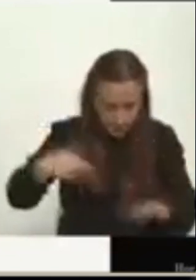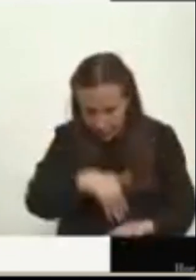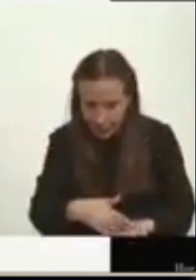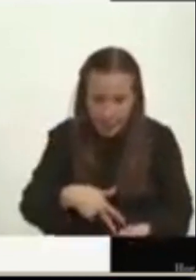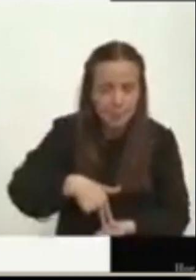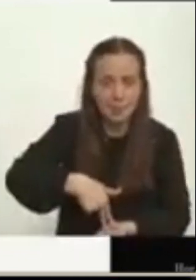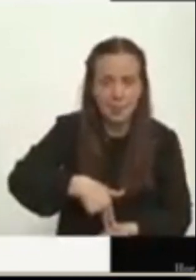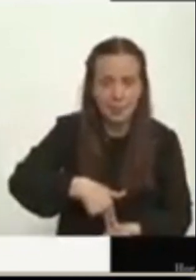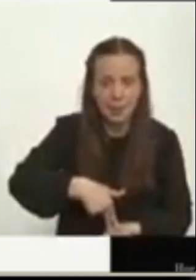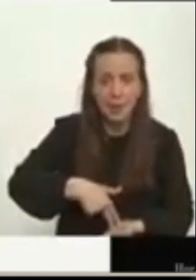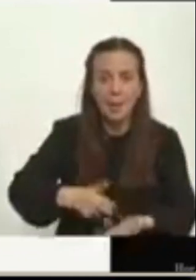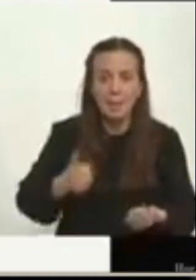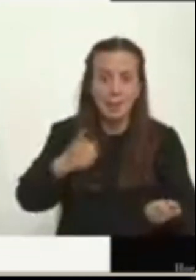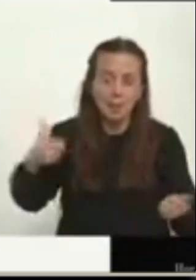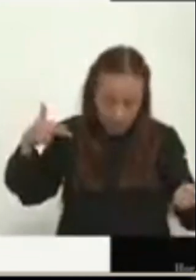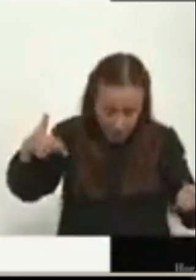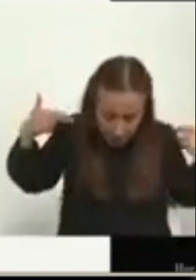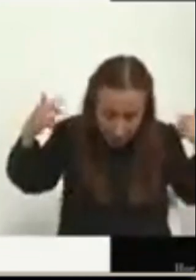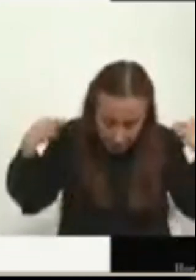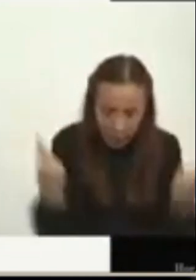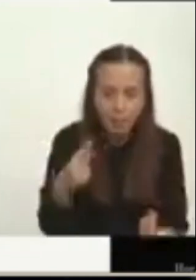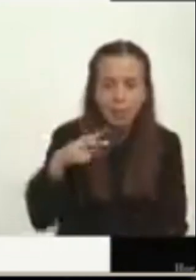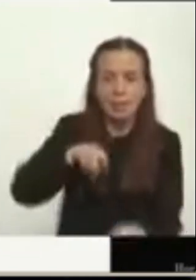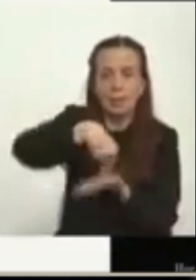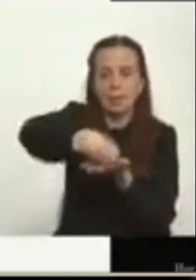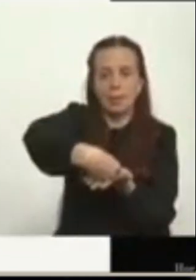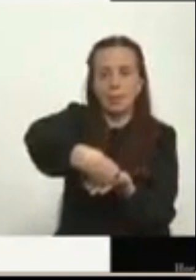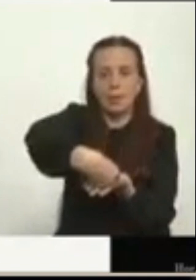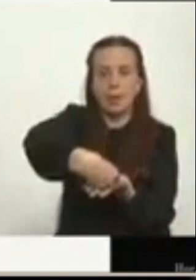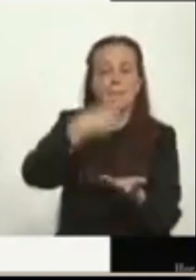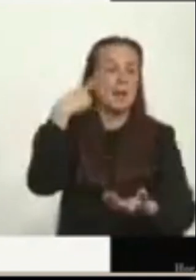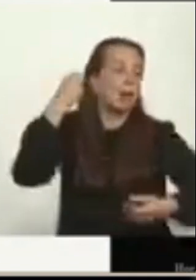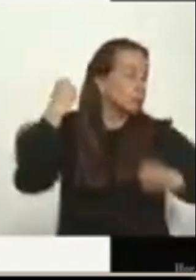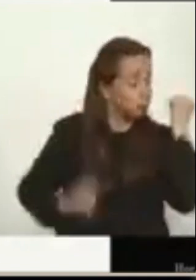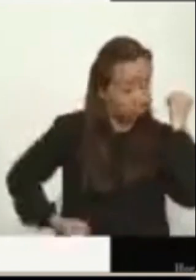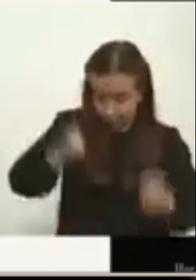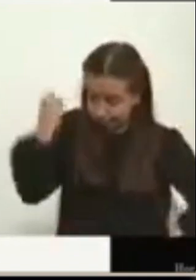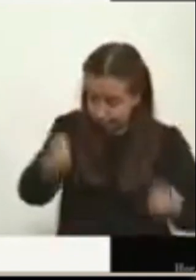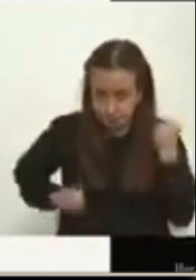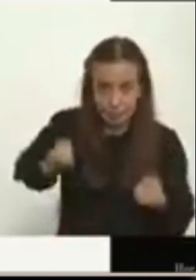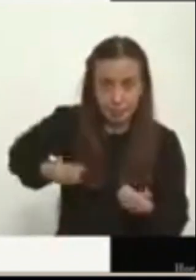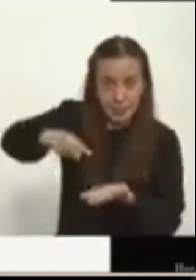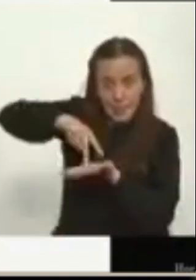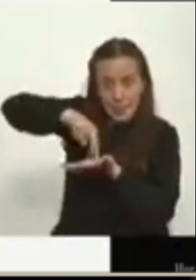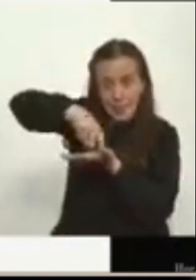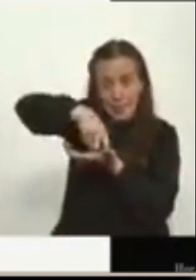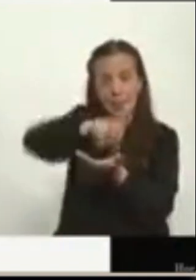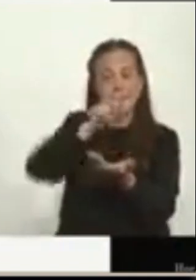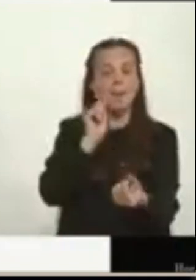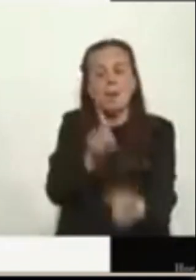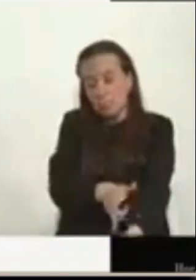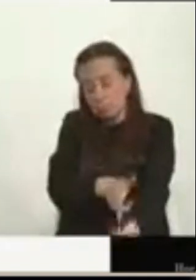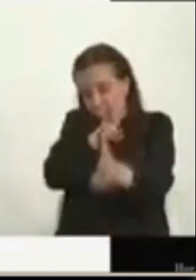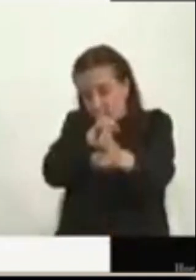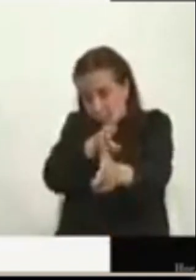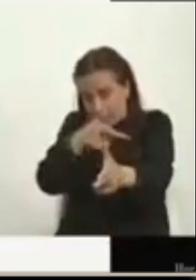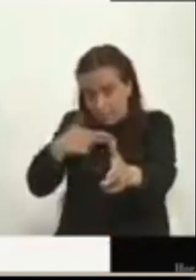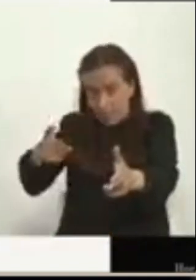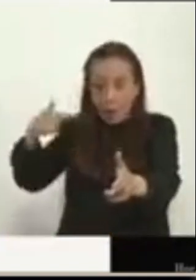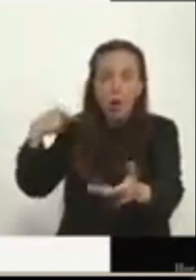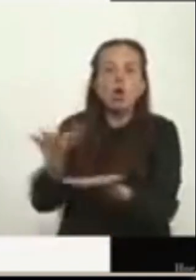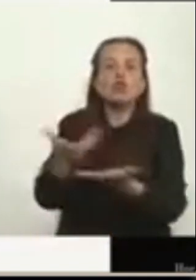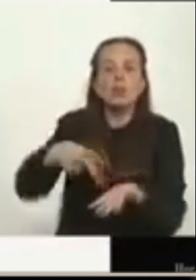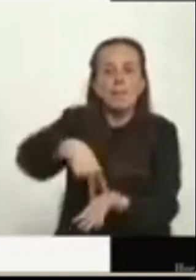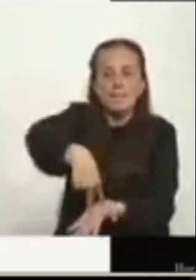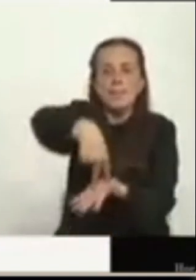el impulso de los tiros lo tira hacia adelante. Pero si va corriendo, su polígono de sustentación está en